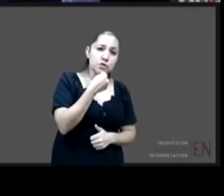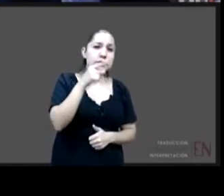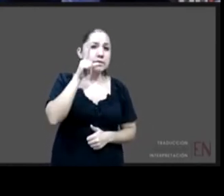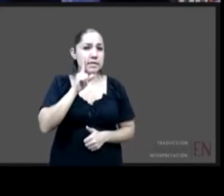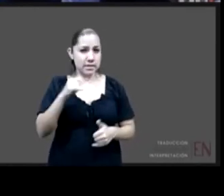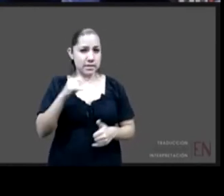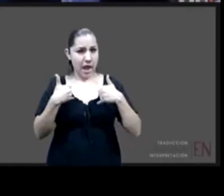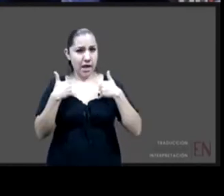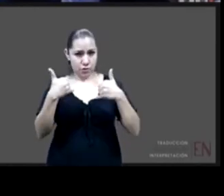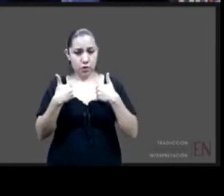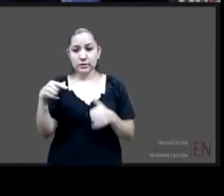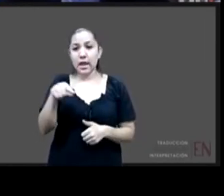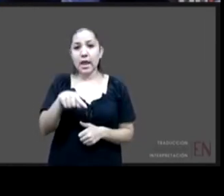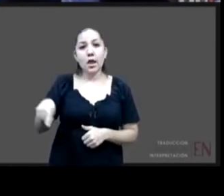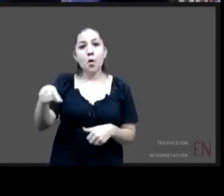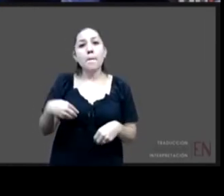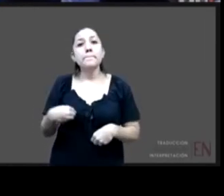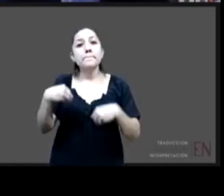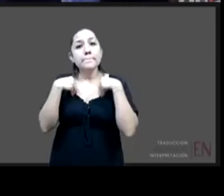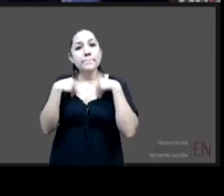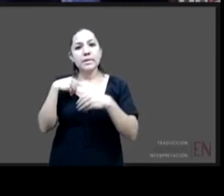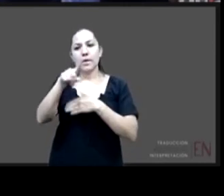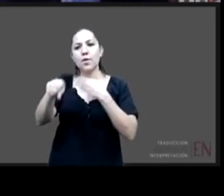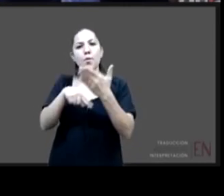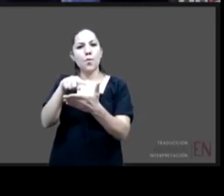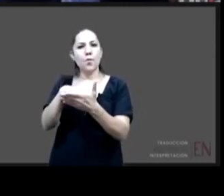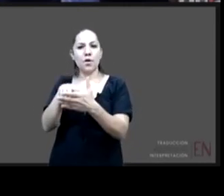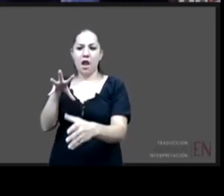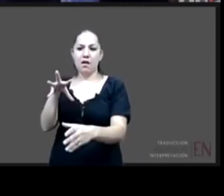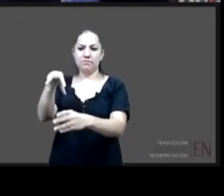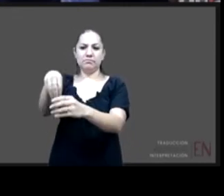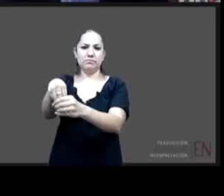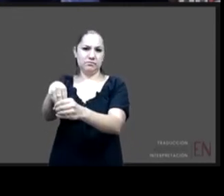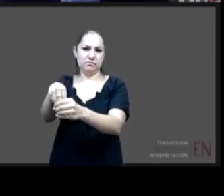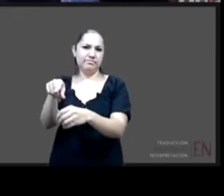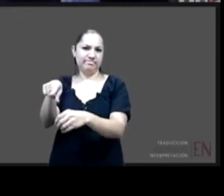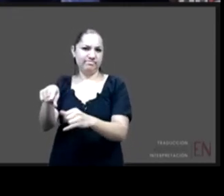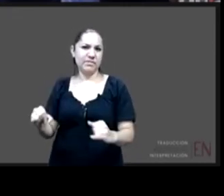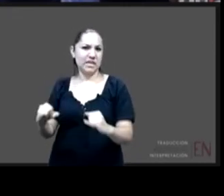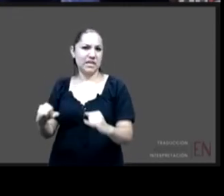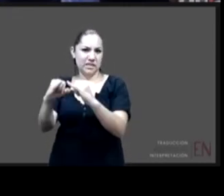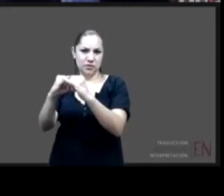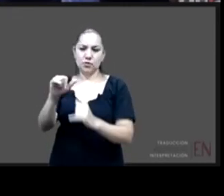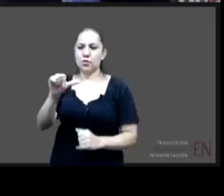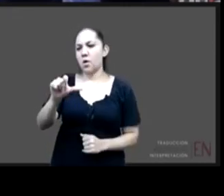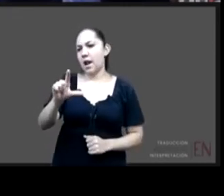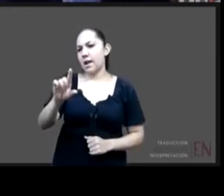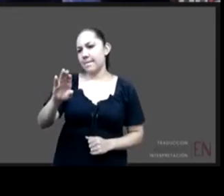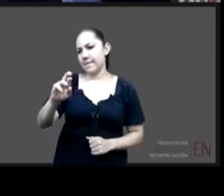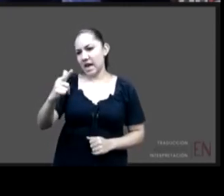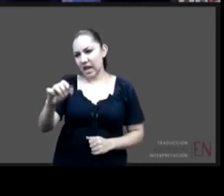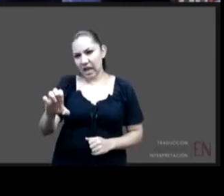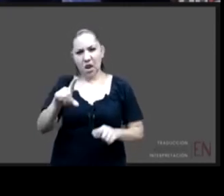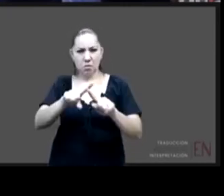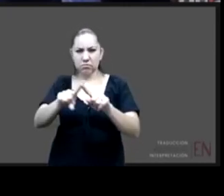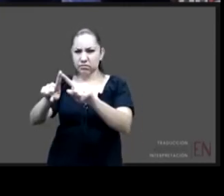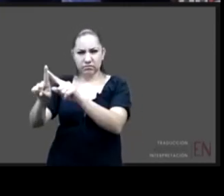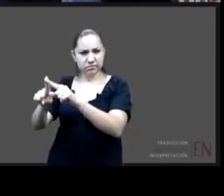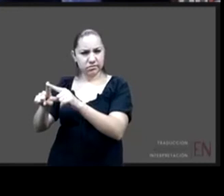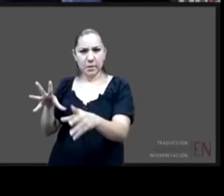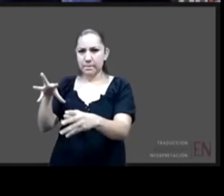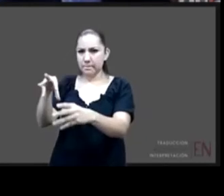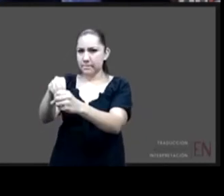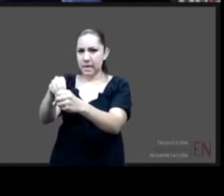centros de asistencia social en instituciones y esto rompe un poco con lo que yo